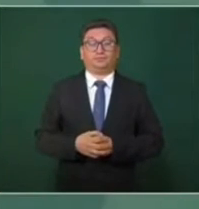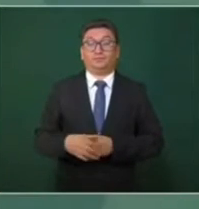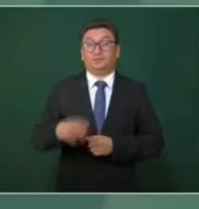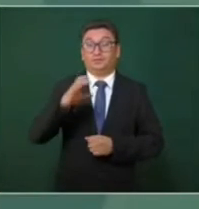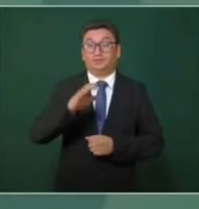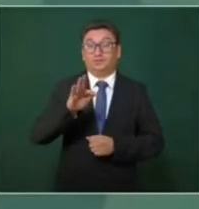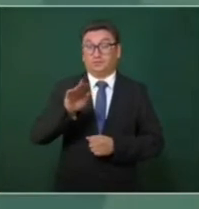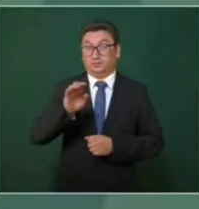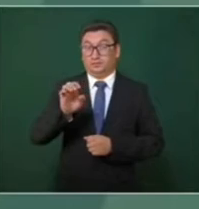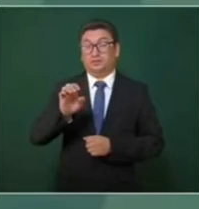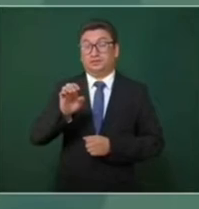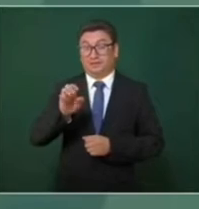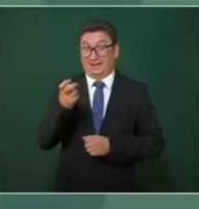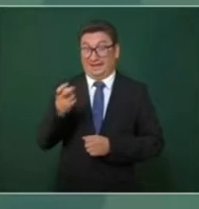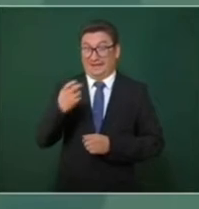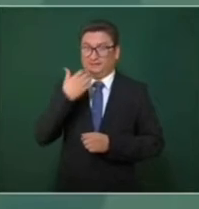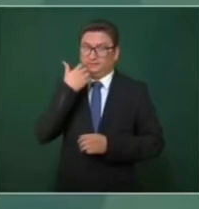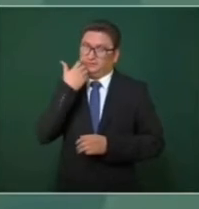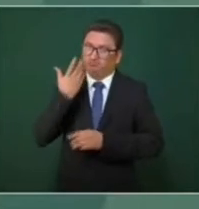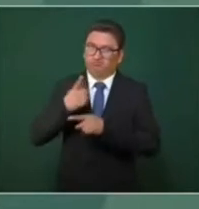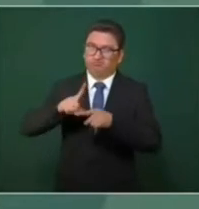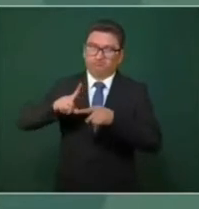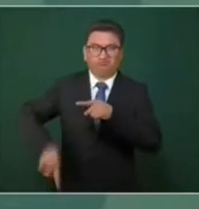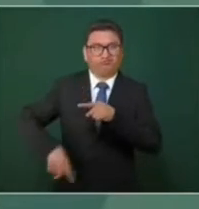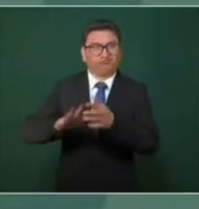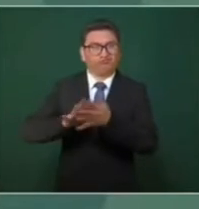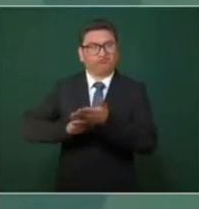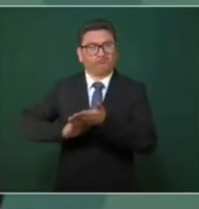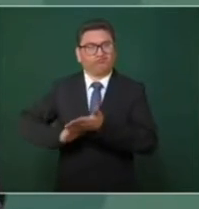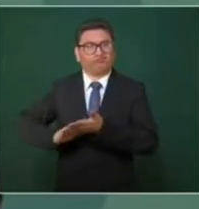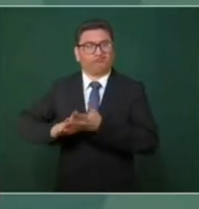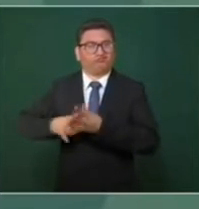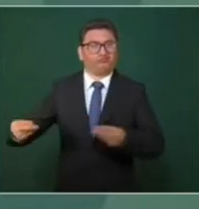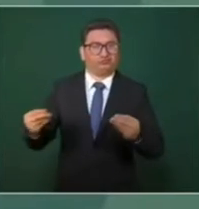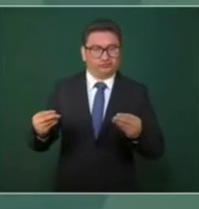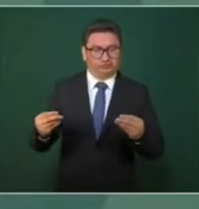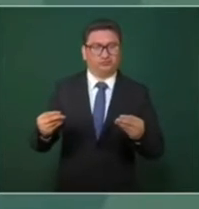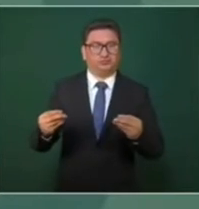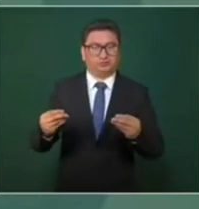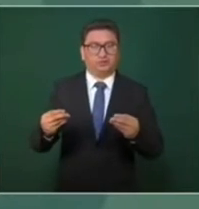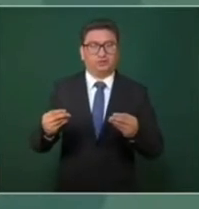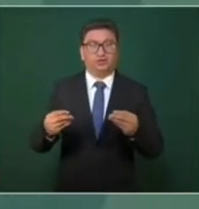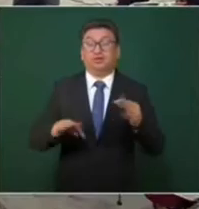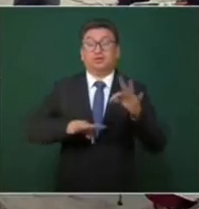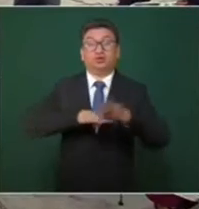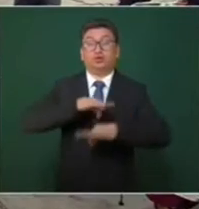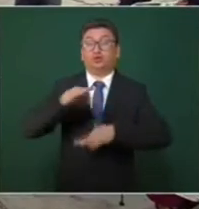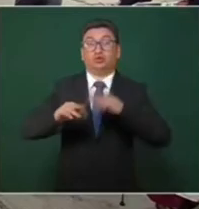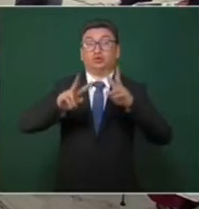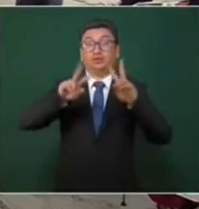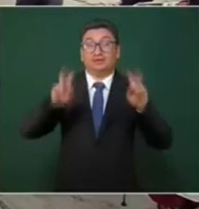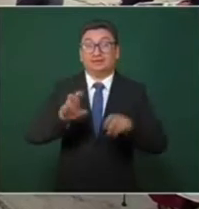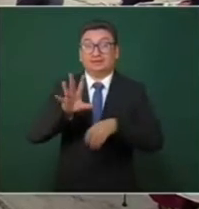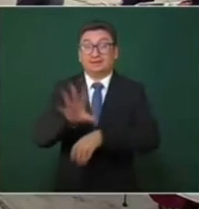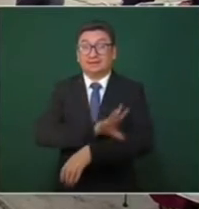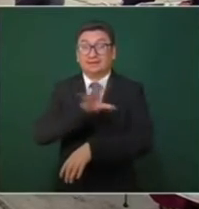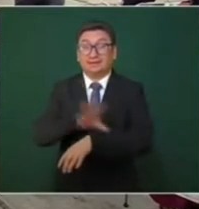Federal de Electricidad y que todo en el mercado eléctrico